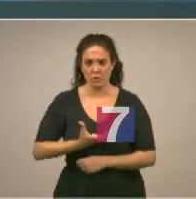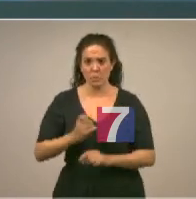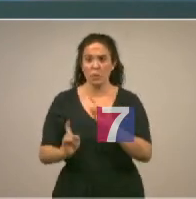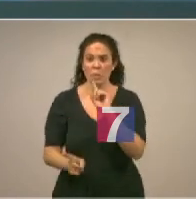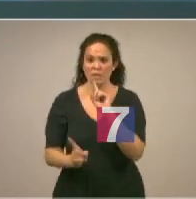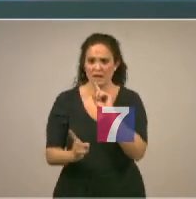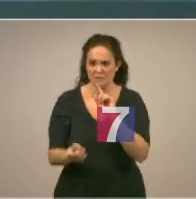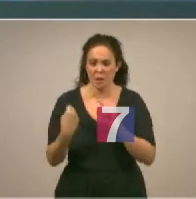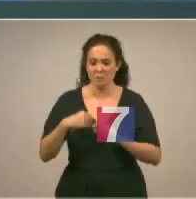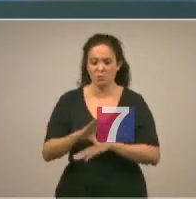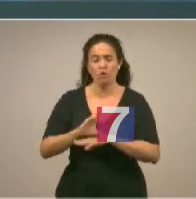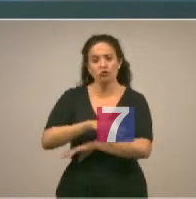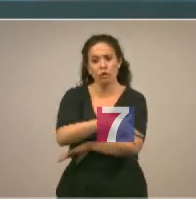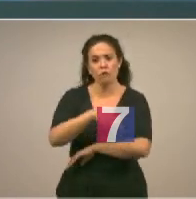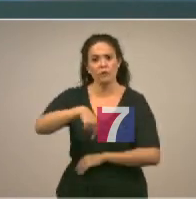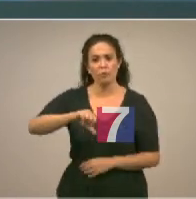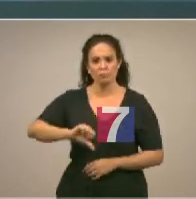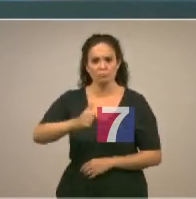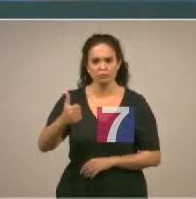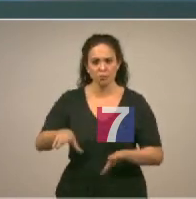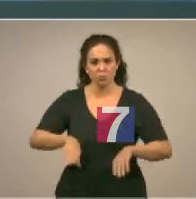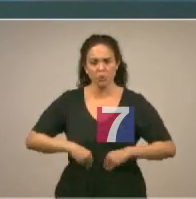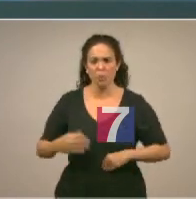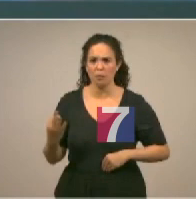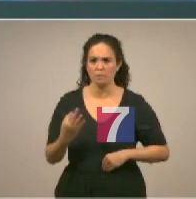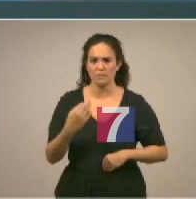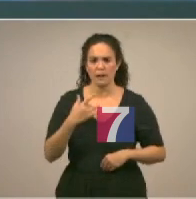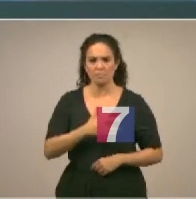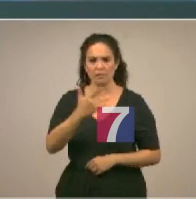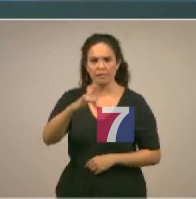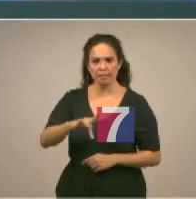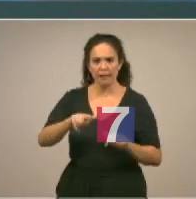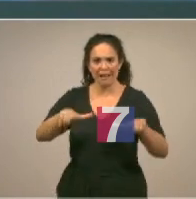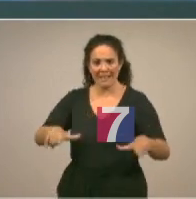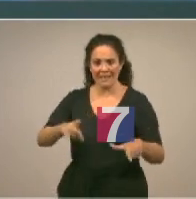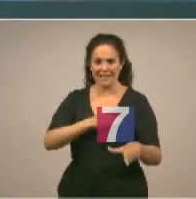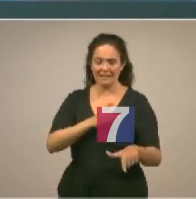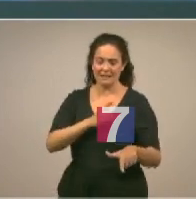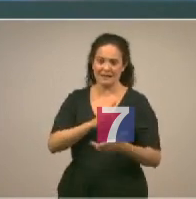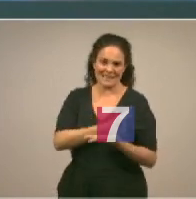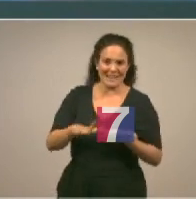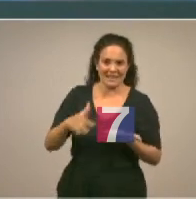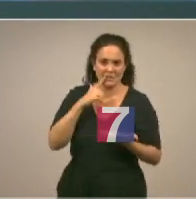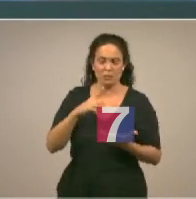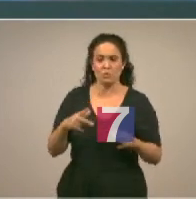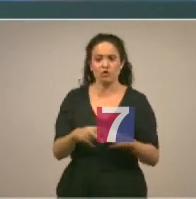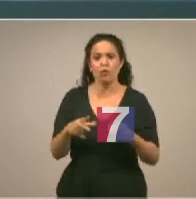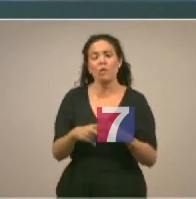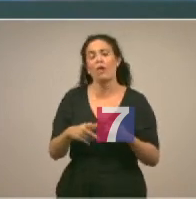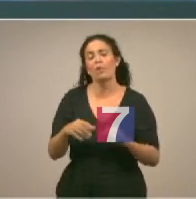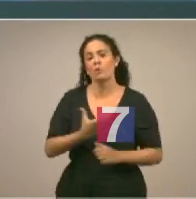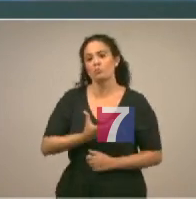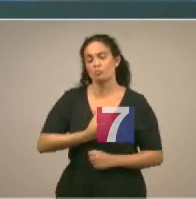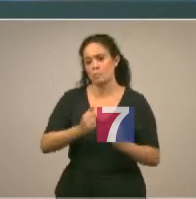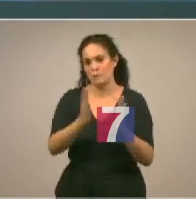Bilbao en el Consejo de Gobierno de hoy hemos aceptado la cesión gratuita por parte de la Sociedad Municipal y Viviendas Municipales de